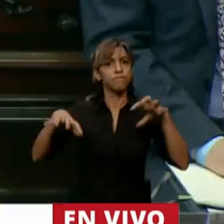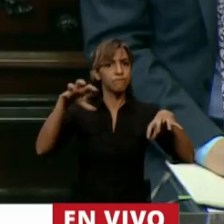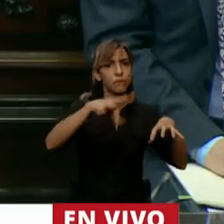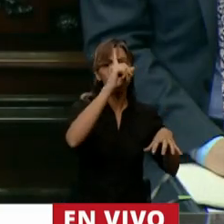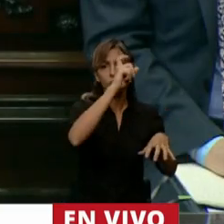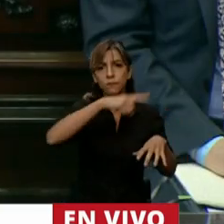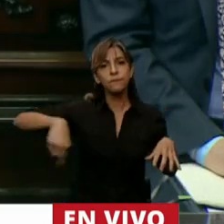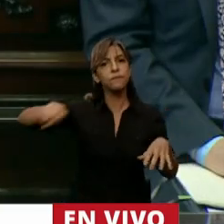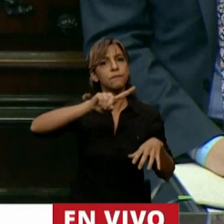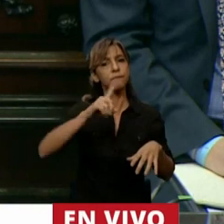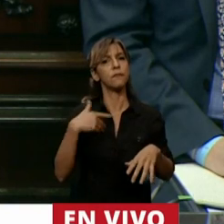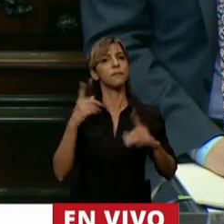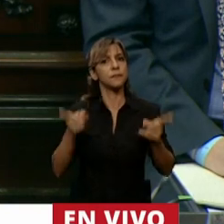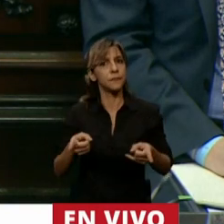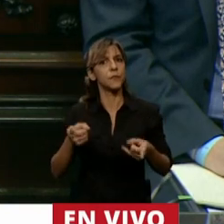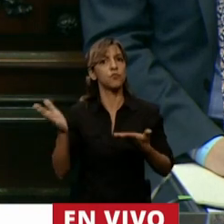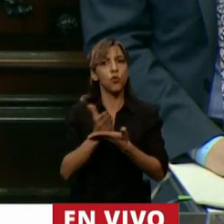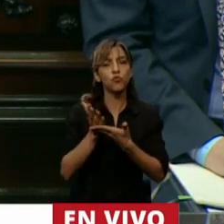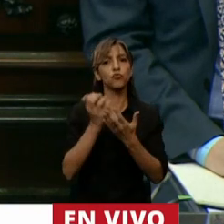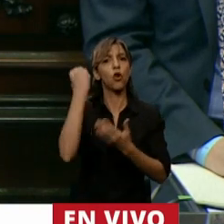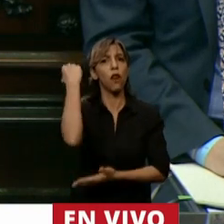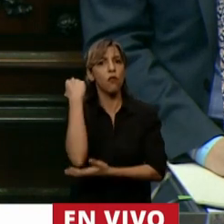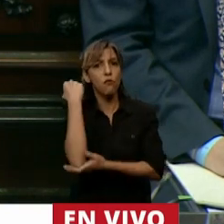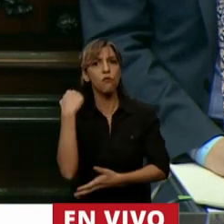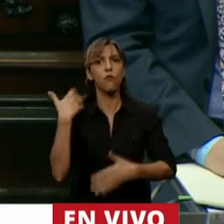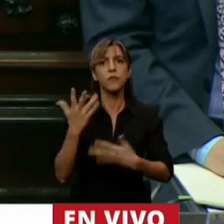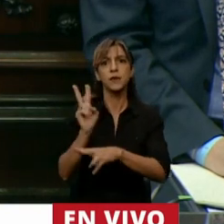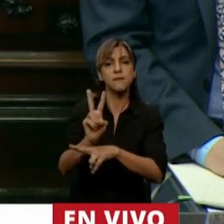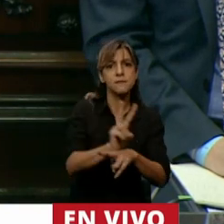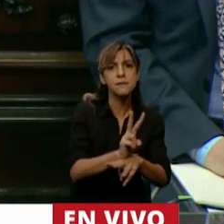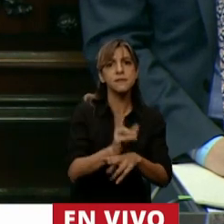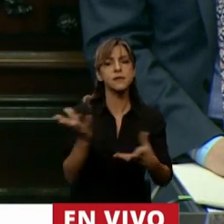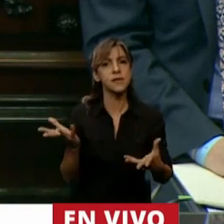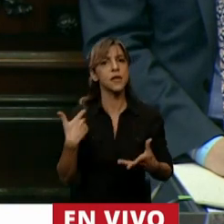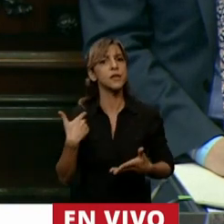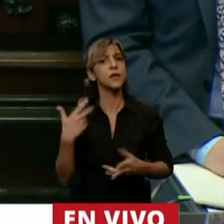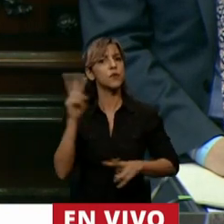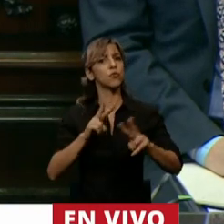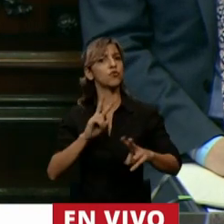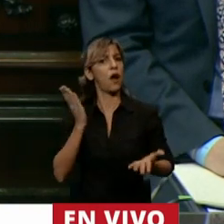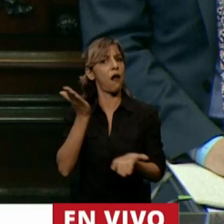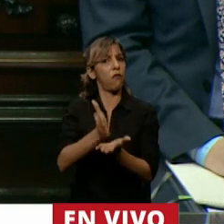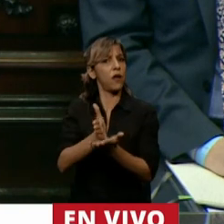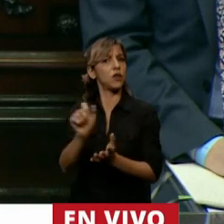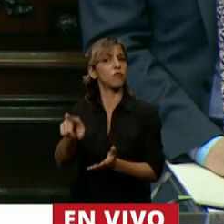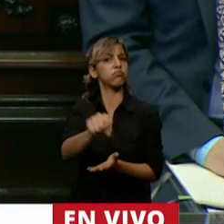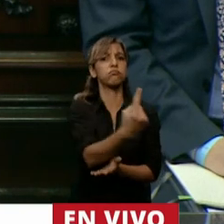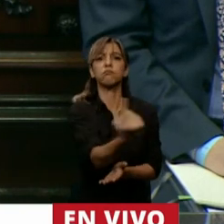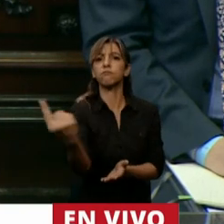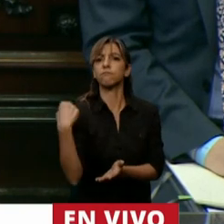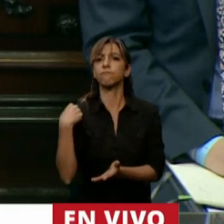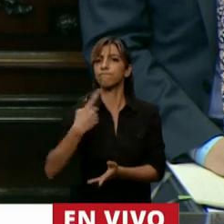les tenemos que sumar también la política de cuidados de los derechos prioritarios tal como prometimos en campaña